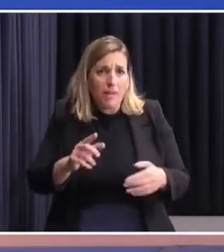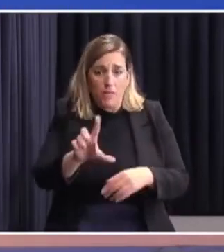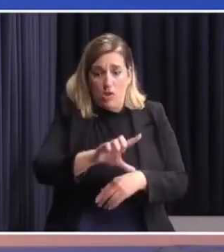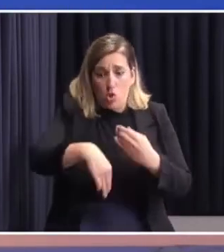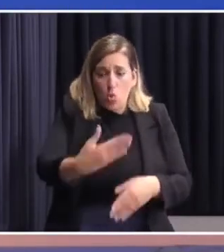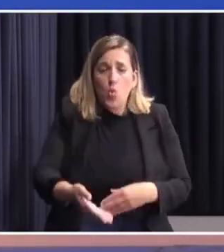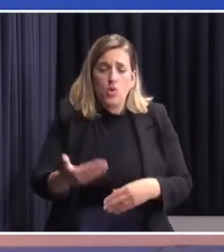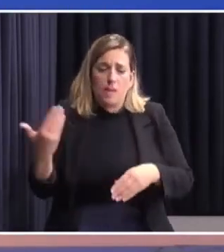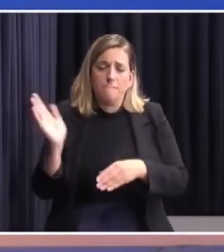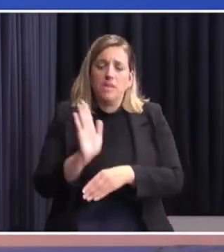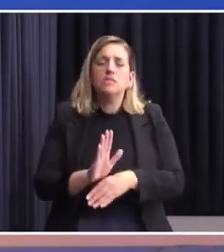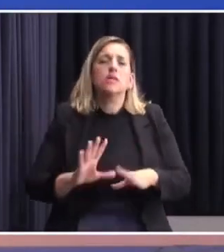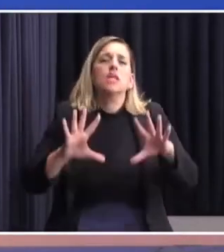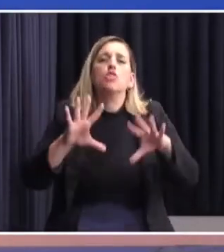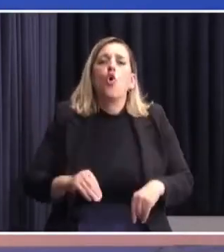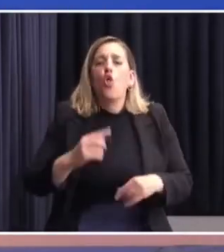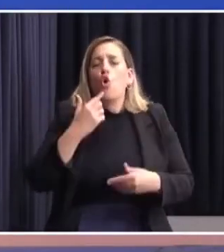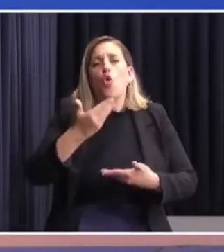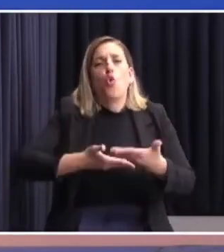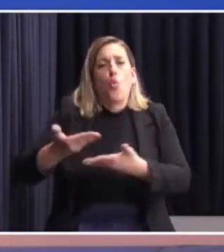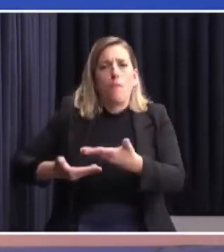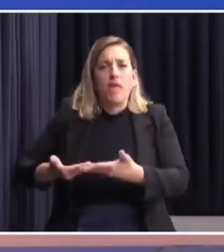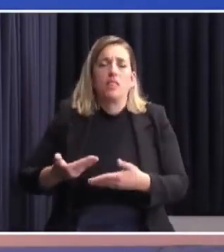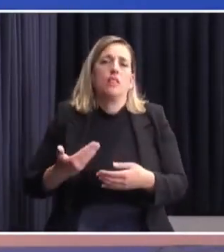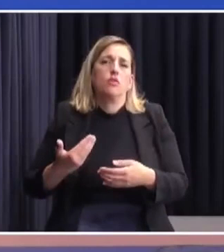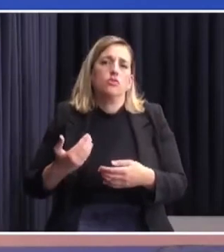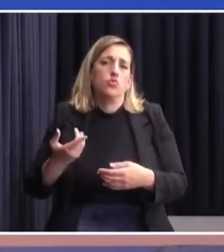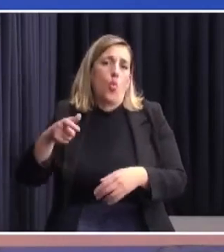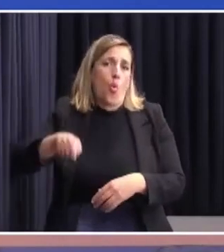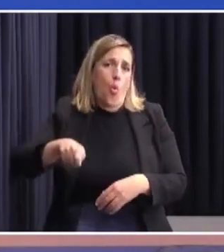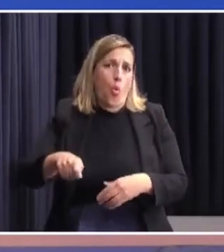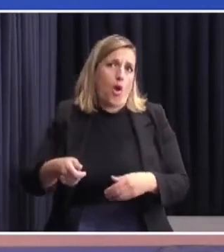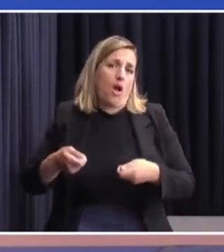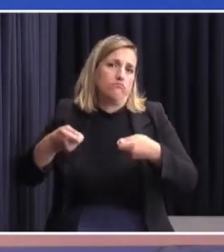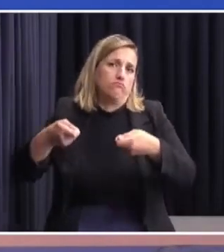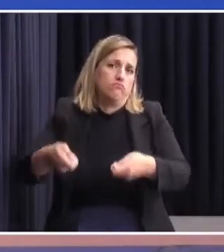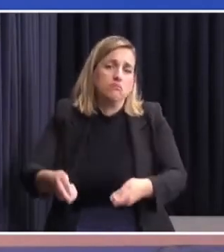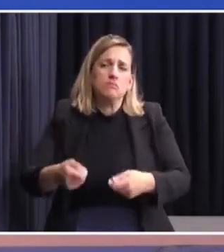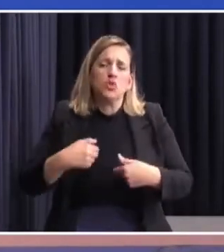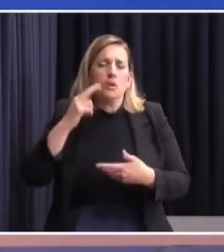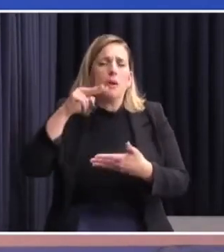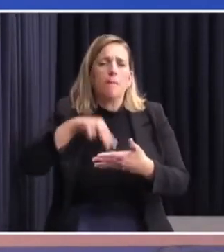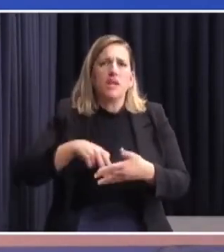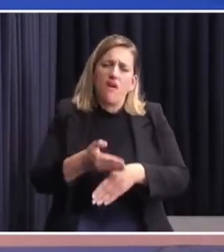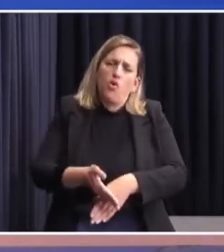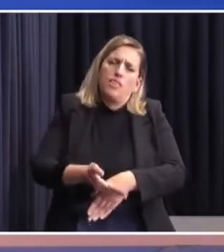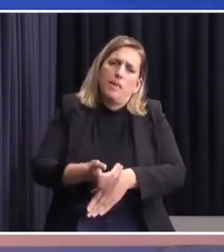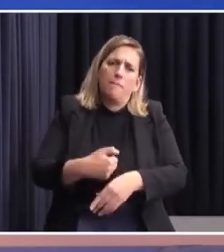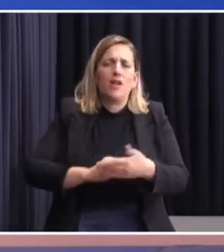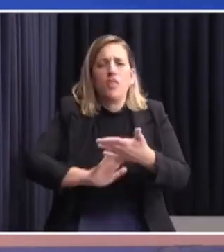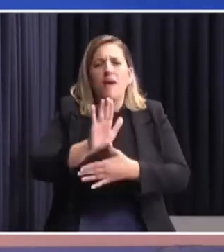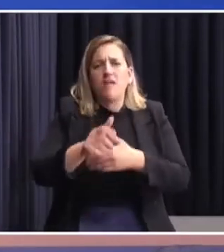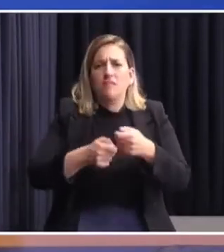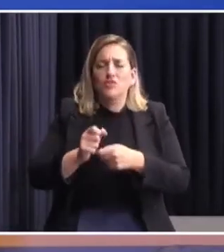se presentan todos los documentos en el juzgado. También hoy me fijaba temprano en la